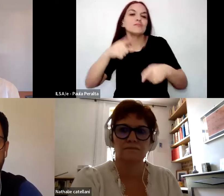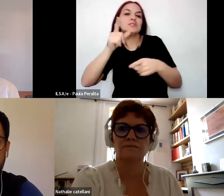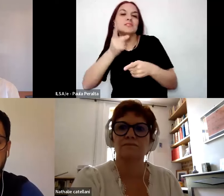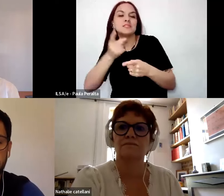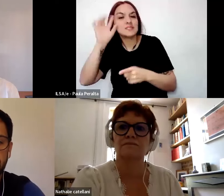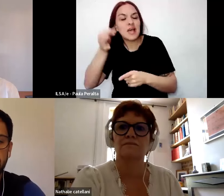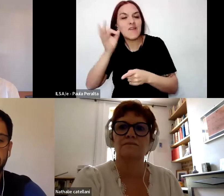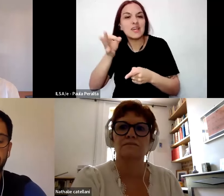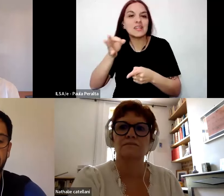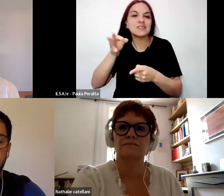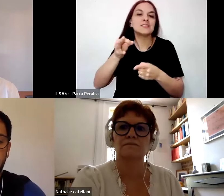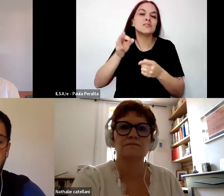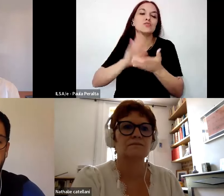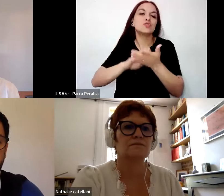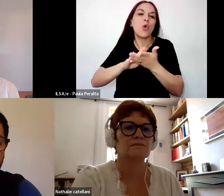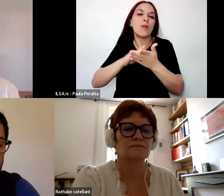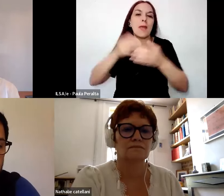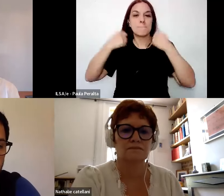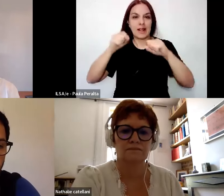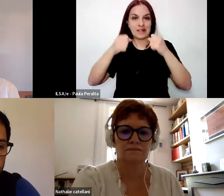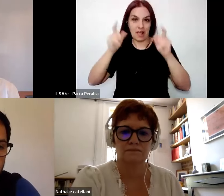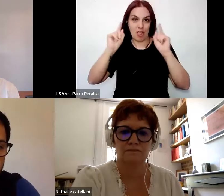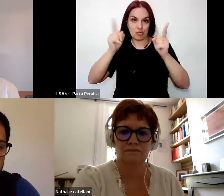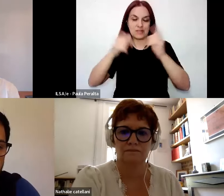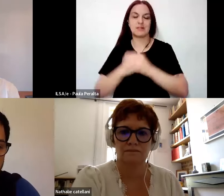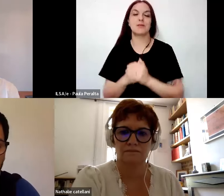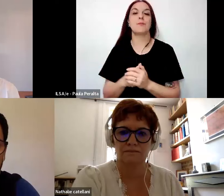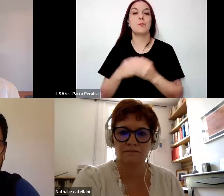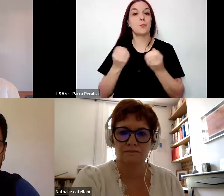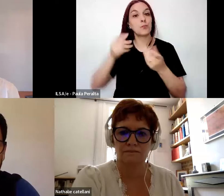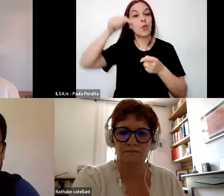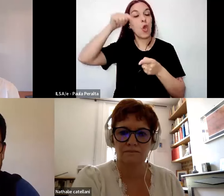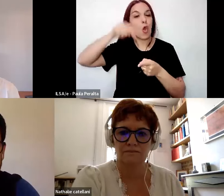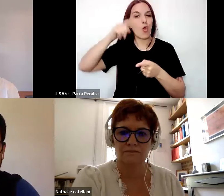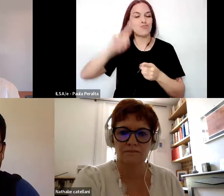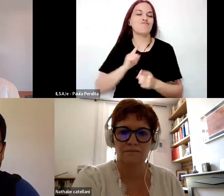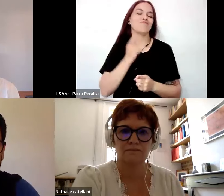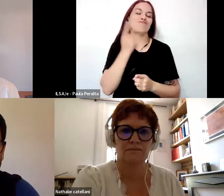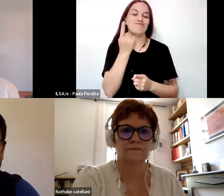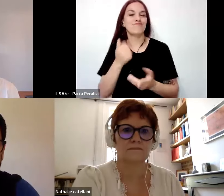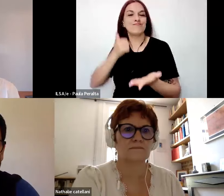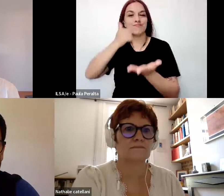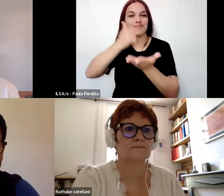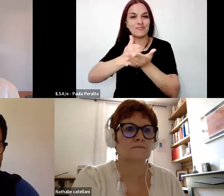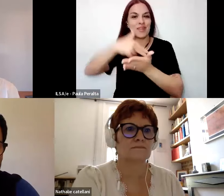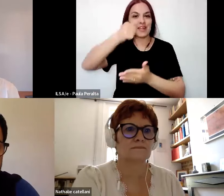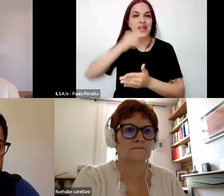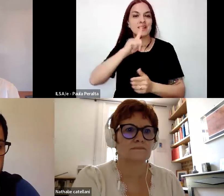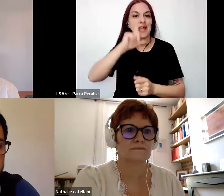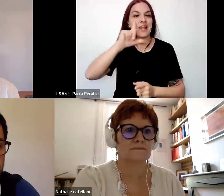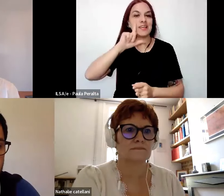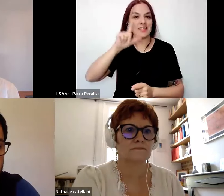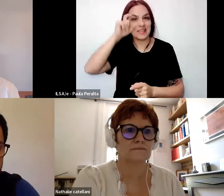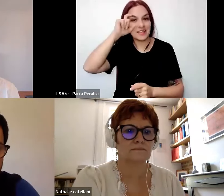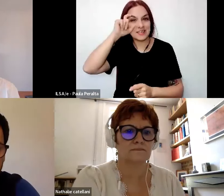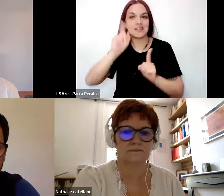docente y tenemos hoy el honor de contar con la presencia de Nathalie Catellani y